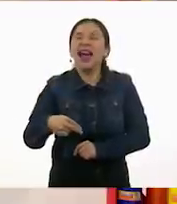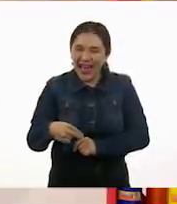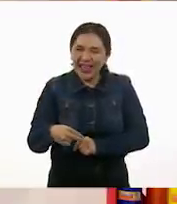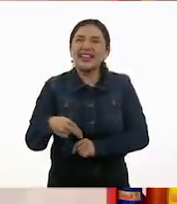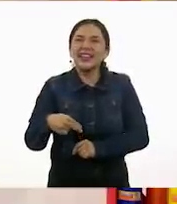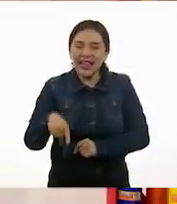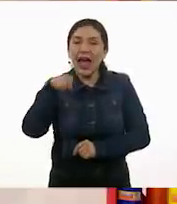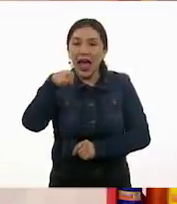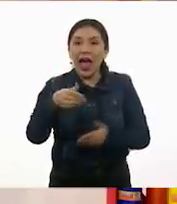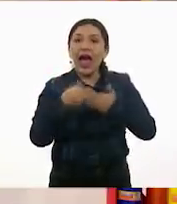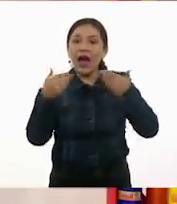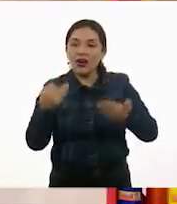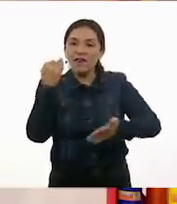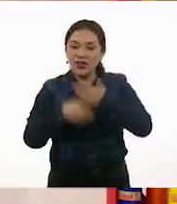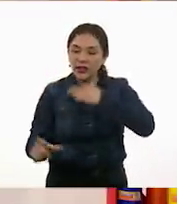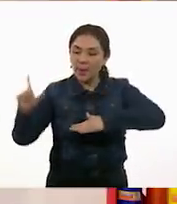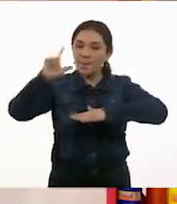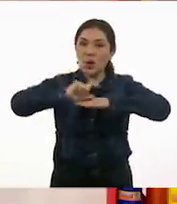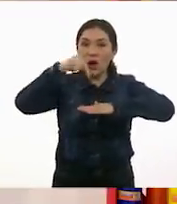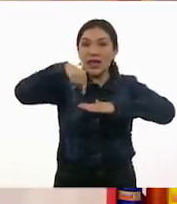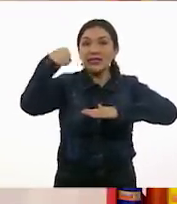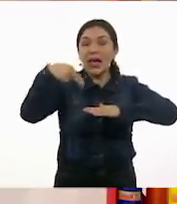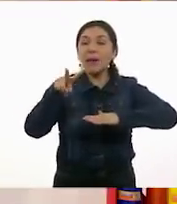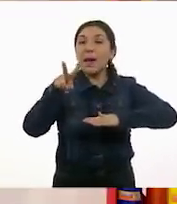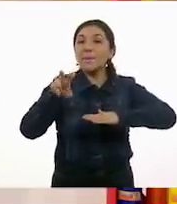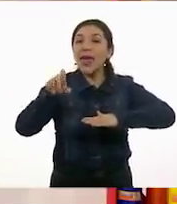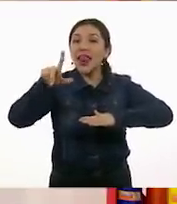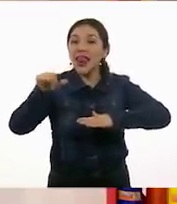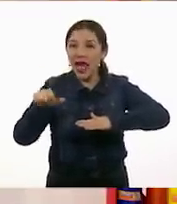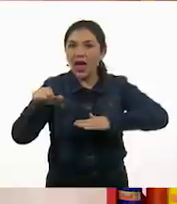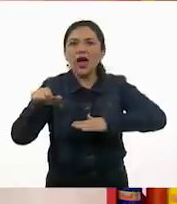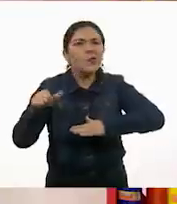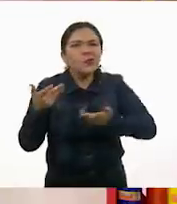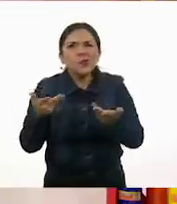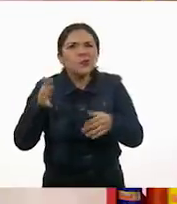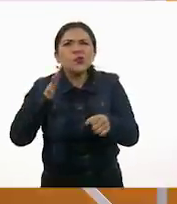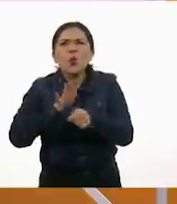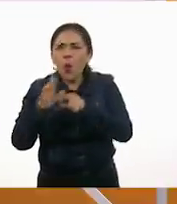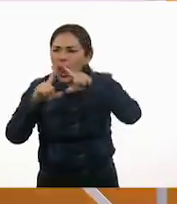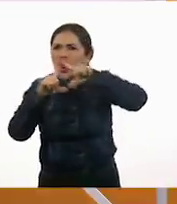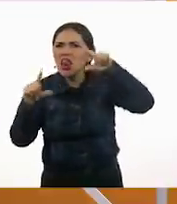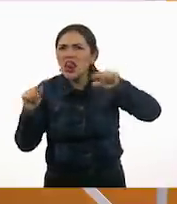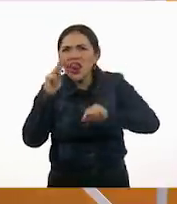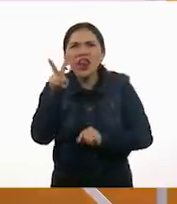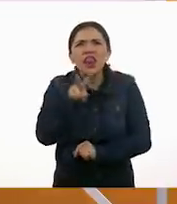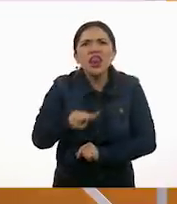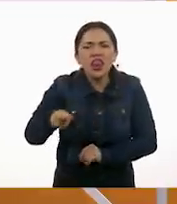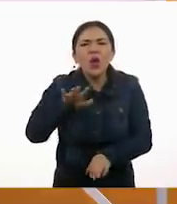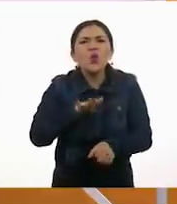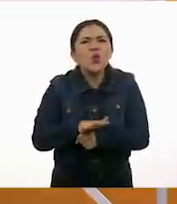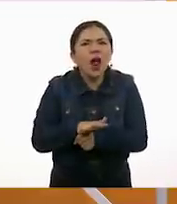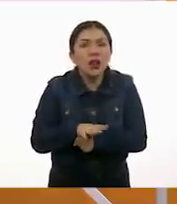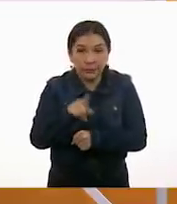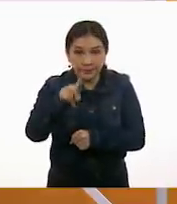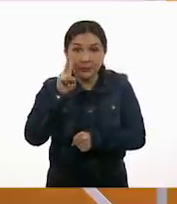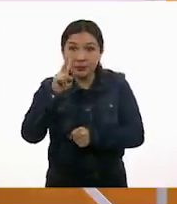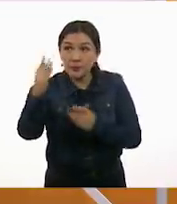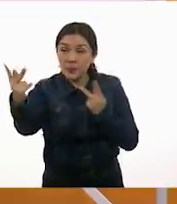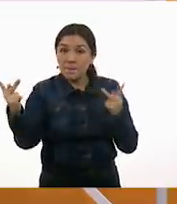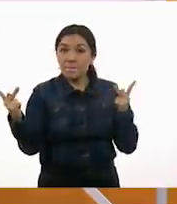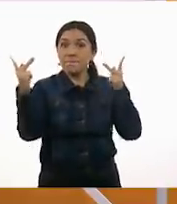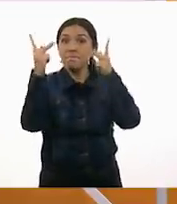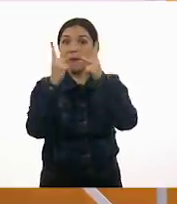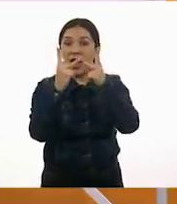falta colocar la vela. Ay, pero ¿cuál de todos mis triángulos será la vela? Recuerda observar el tamaño